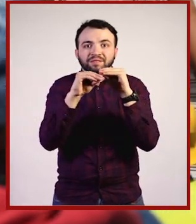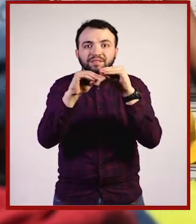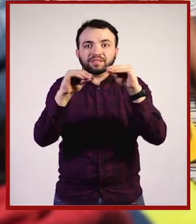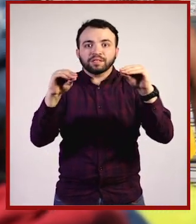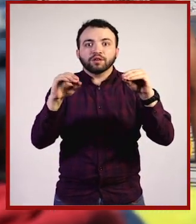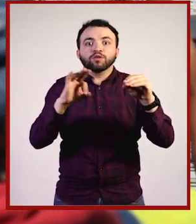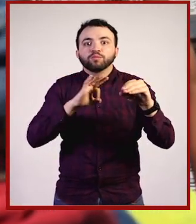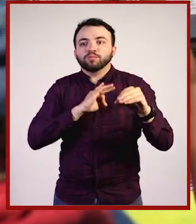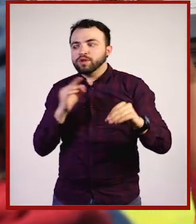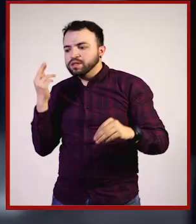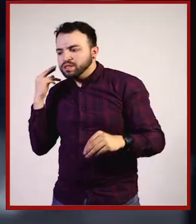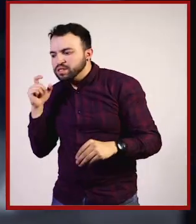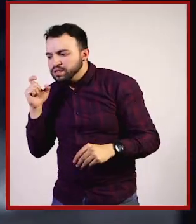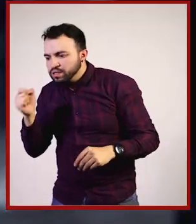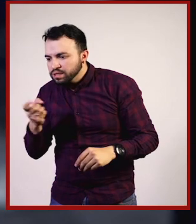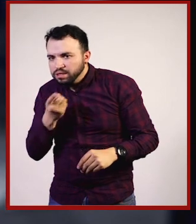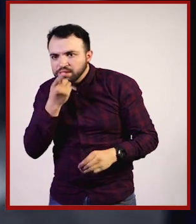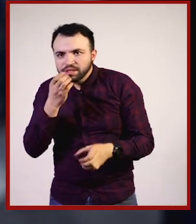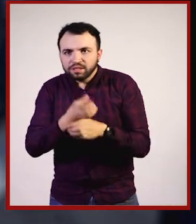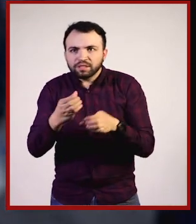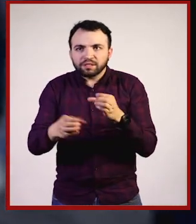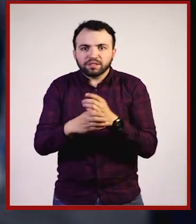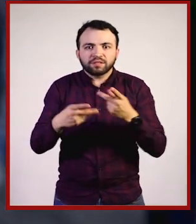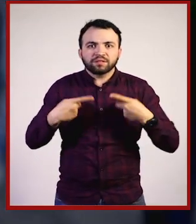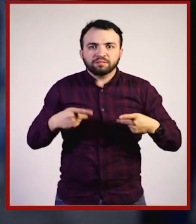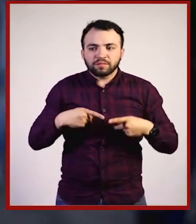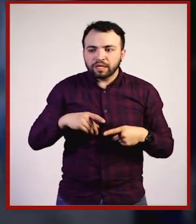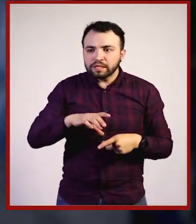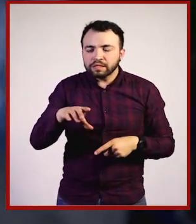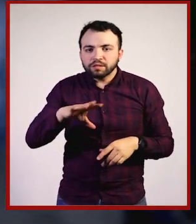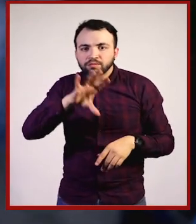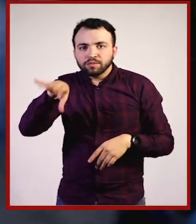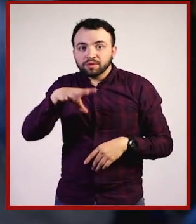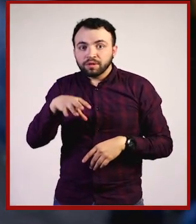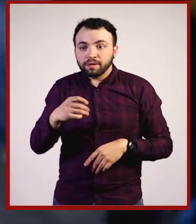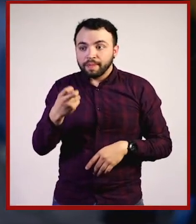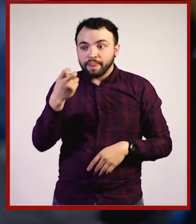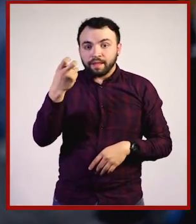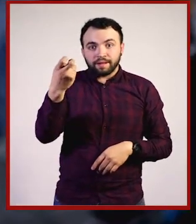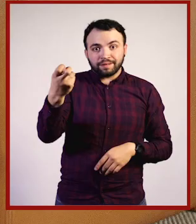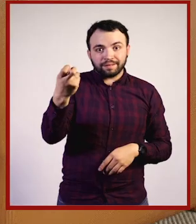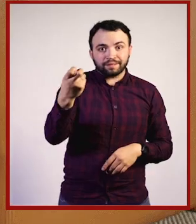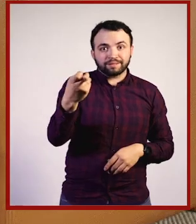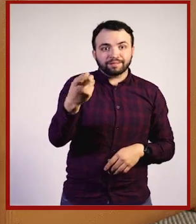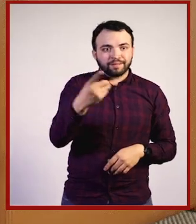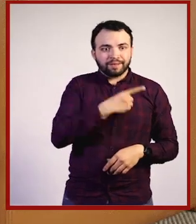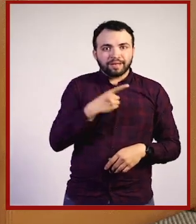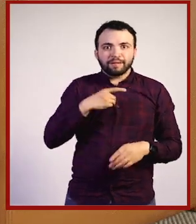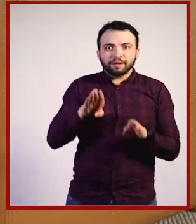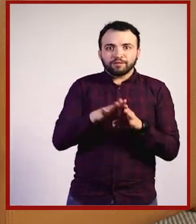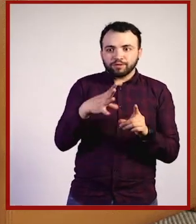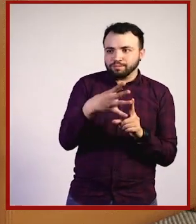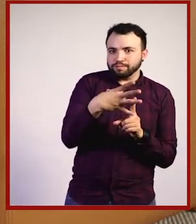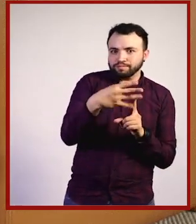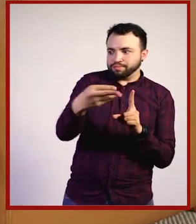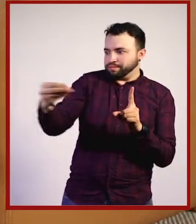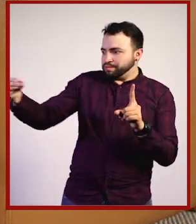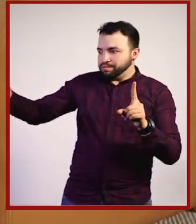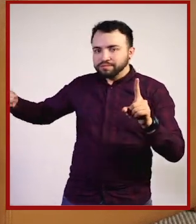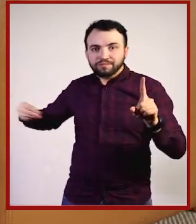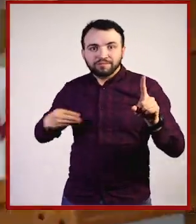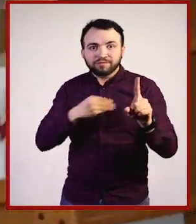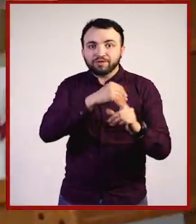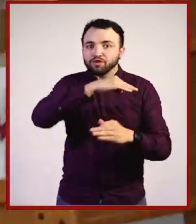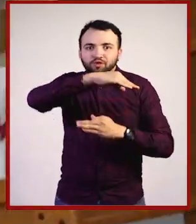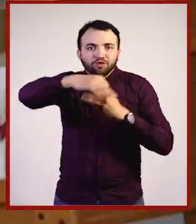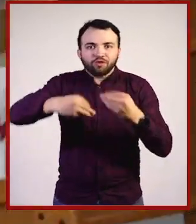algo entre los escombros, al que podía ser salvado. Yo creo que ese gesto lo deberíamos reproducir en general en todas las circunstancias de la